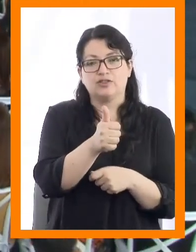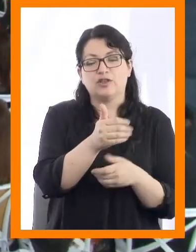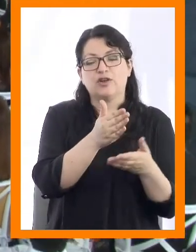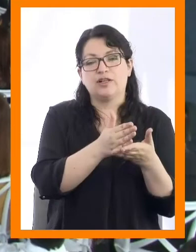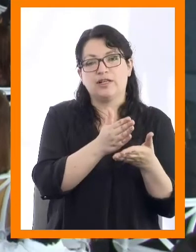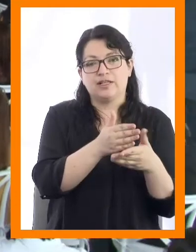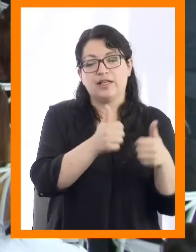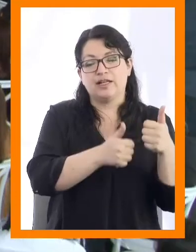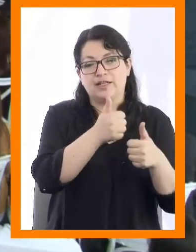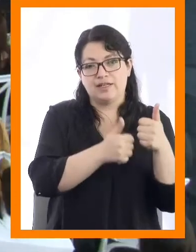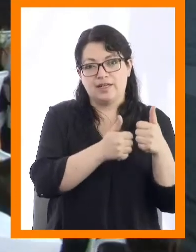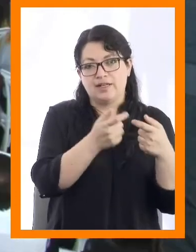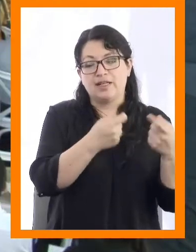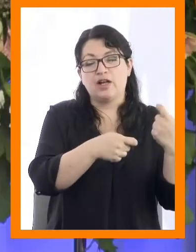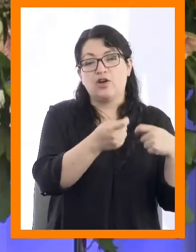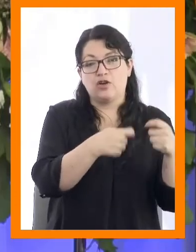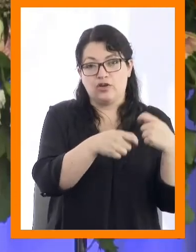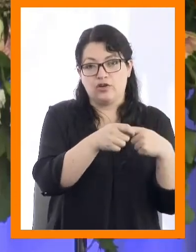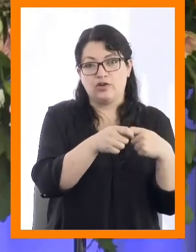negocios Campus Maipú.